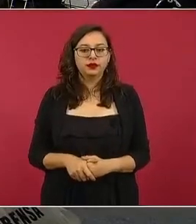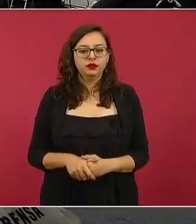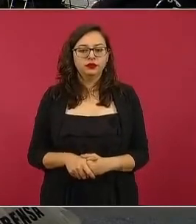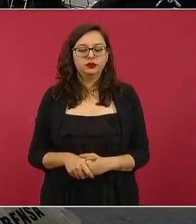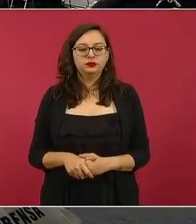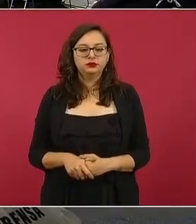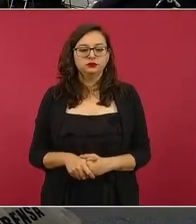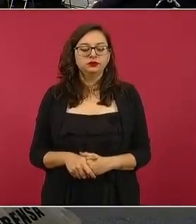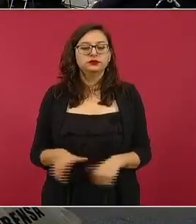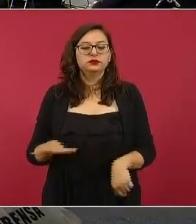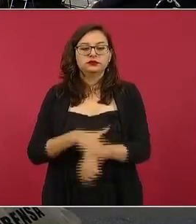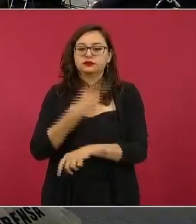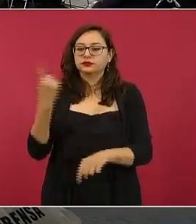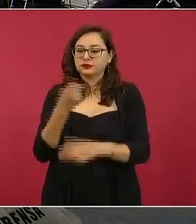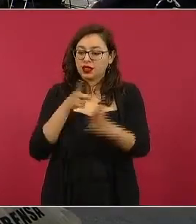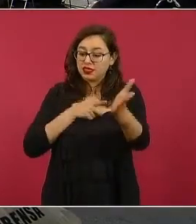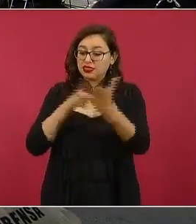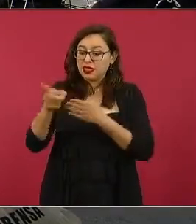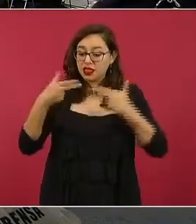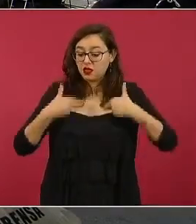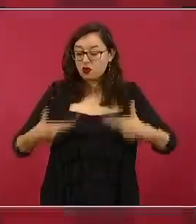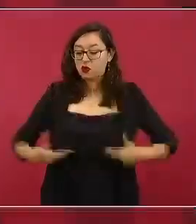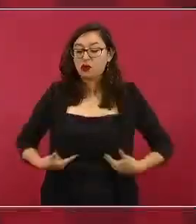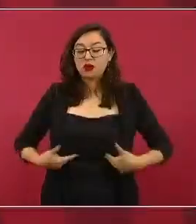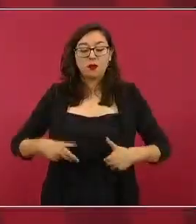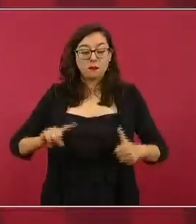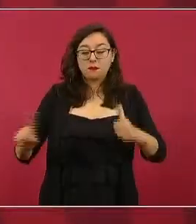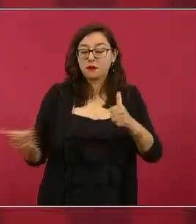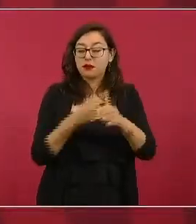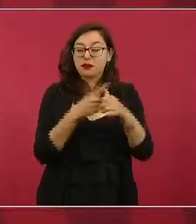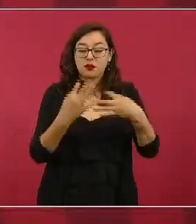el principal de los derechos humanos es el derecho a la vida